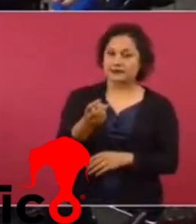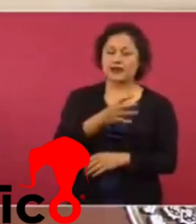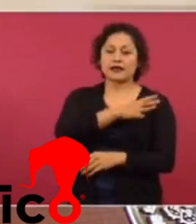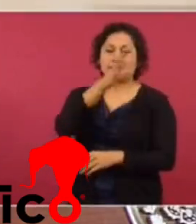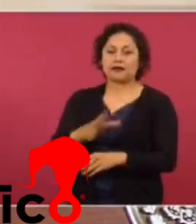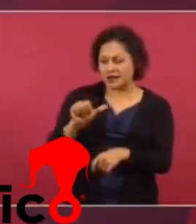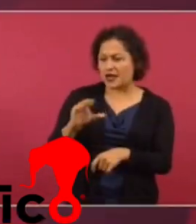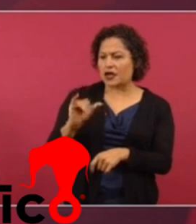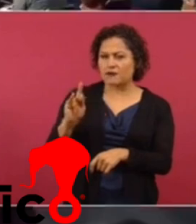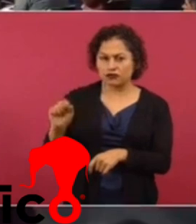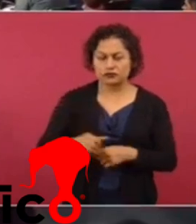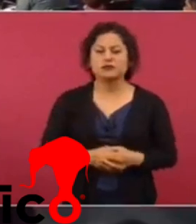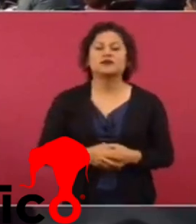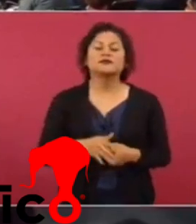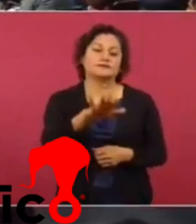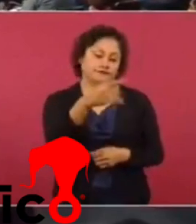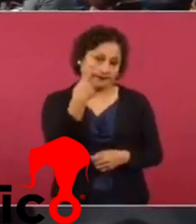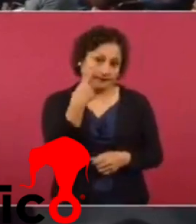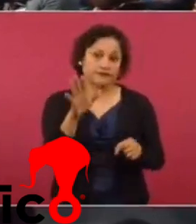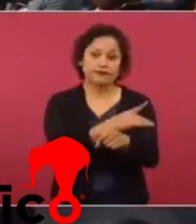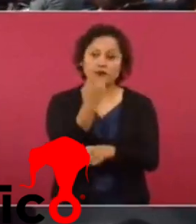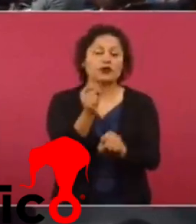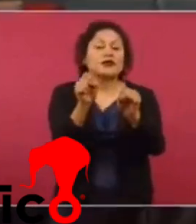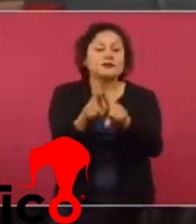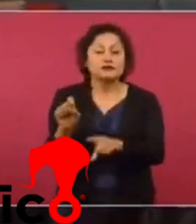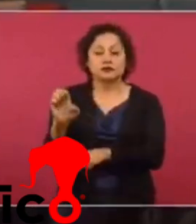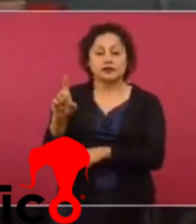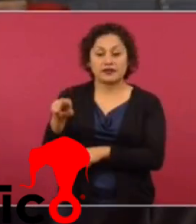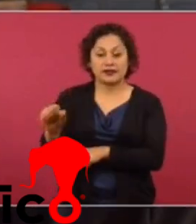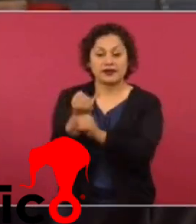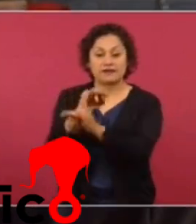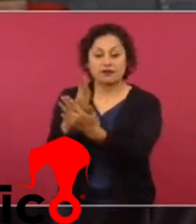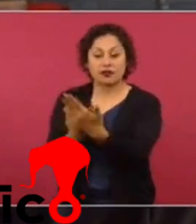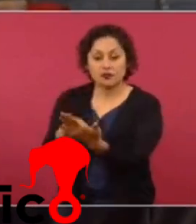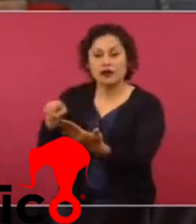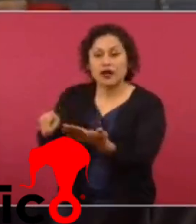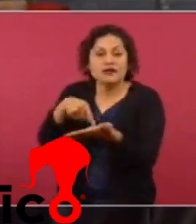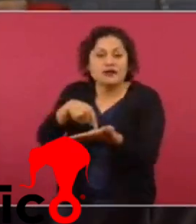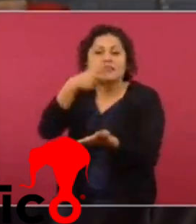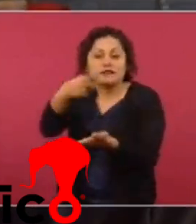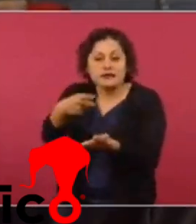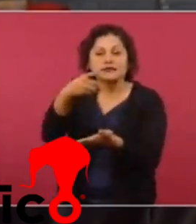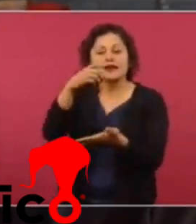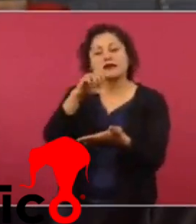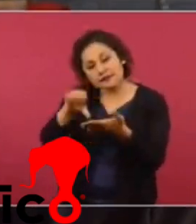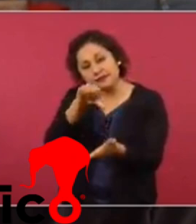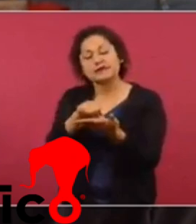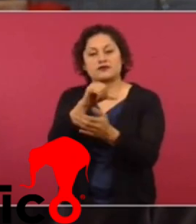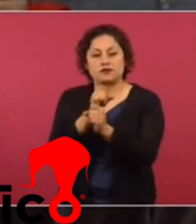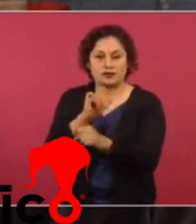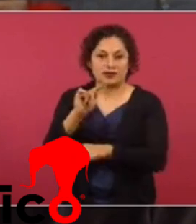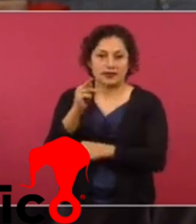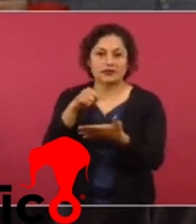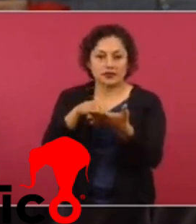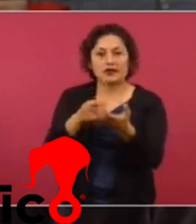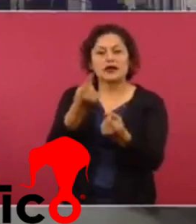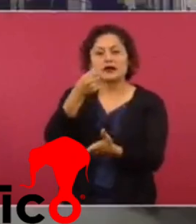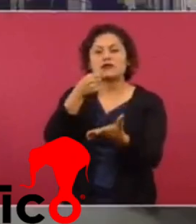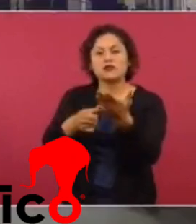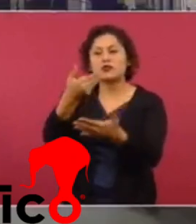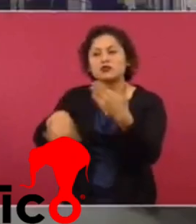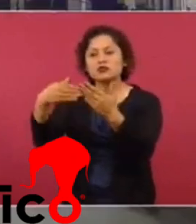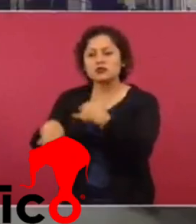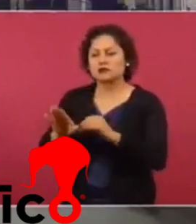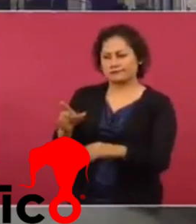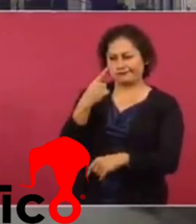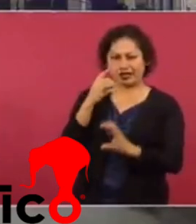Audomaro Martínez. Lo que pasa es que también en un informe interno de la Sedena se habla precisamente de este centro de inteligencia en el que se han enviado algunos oficios. Hay que tener cuidado porque